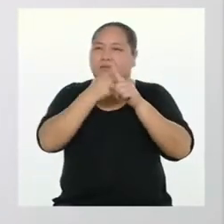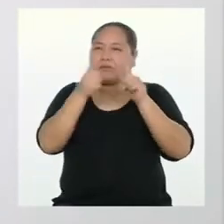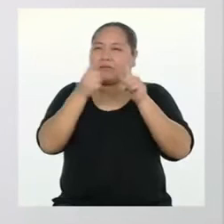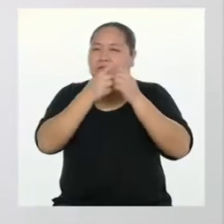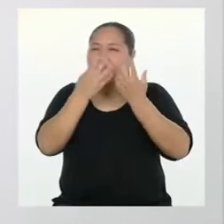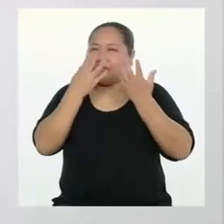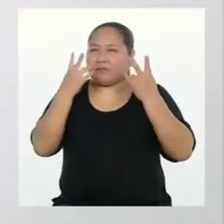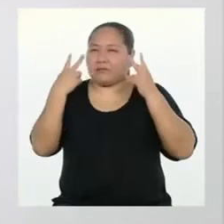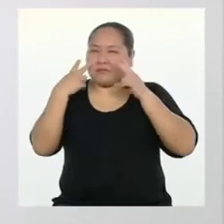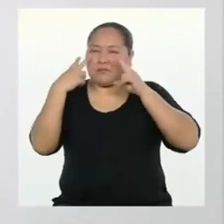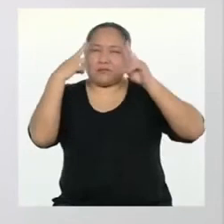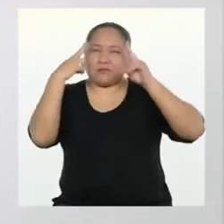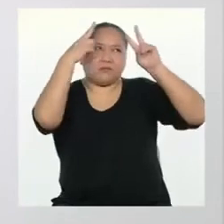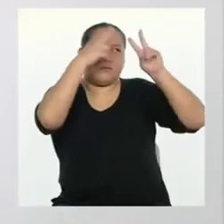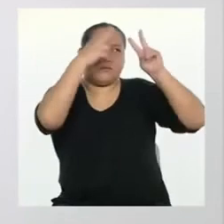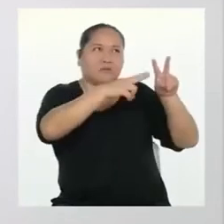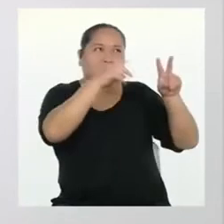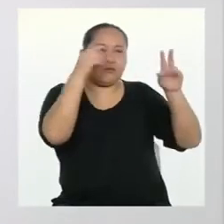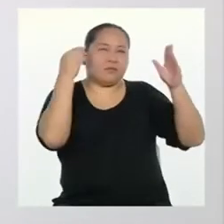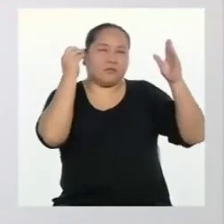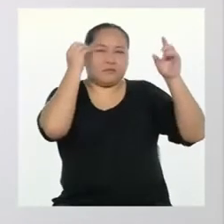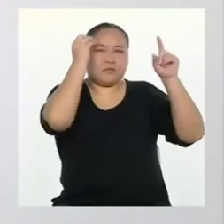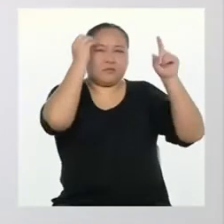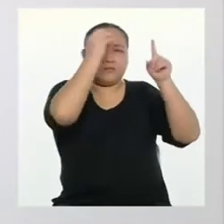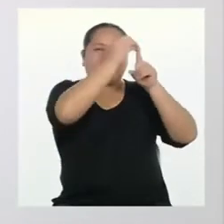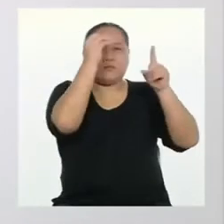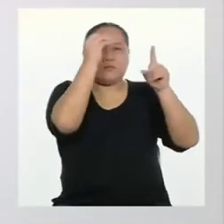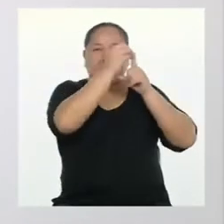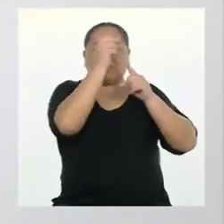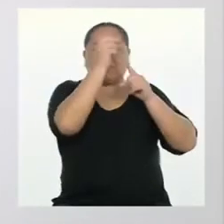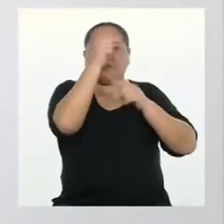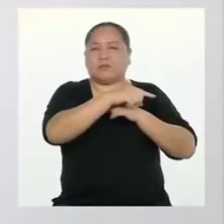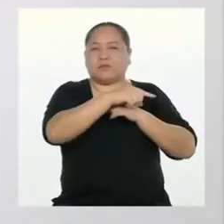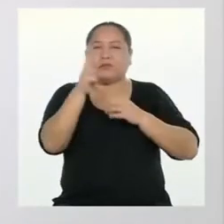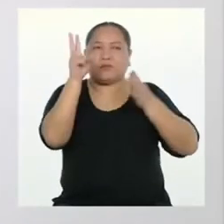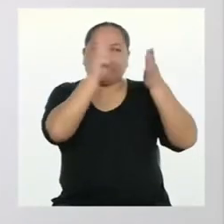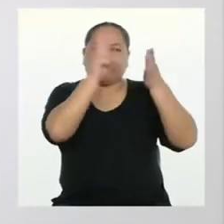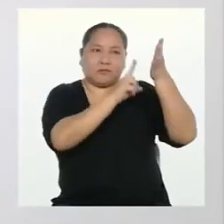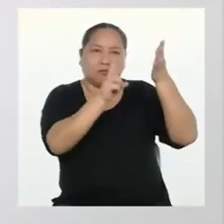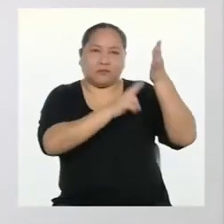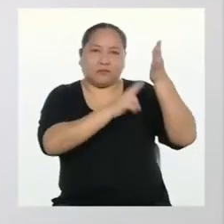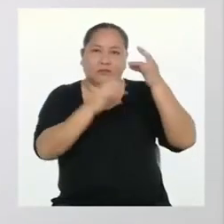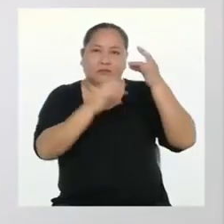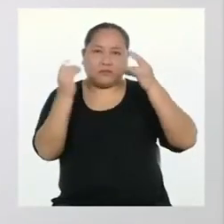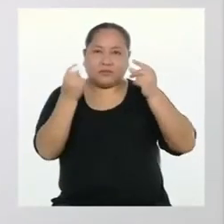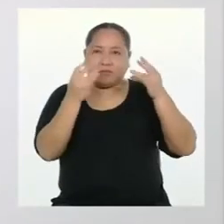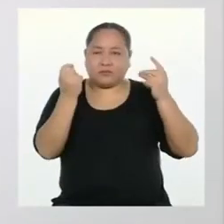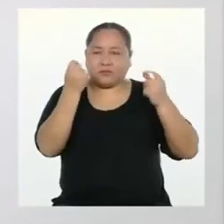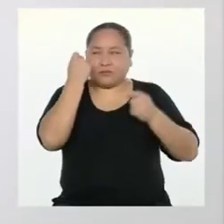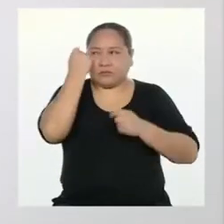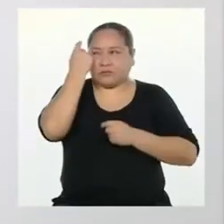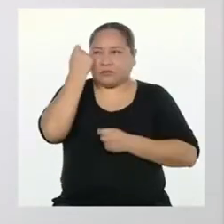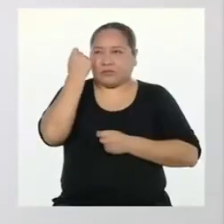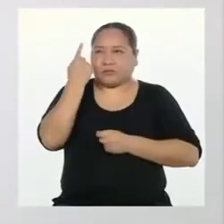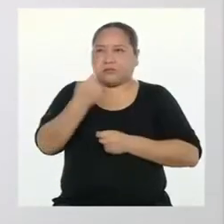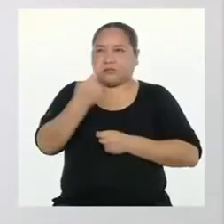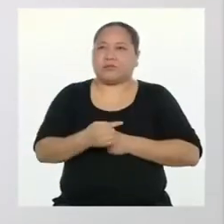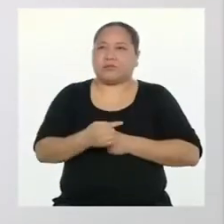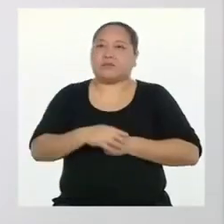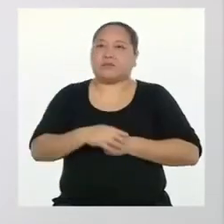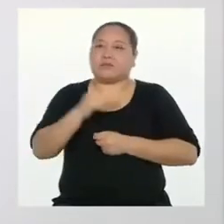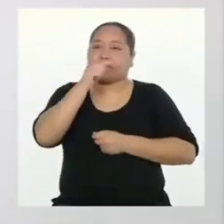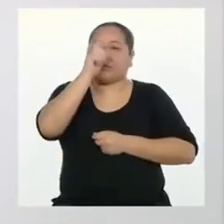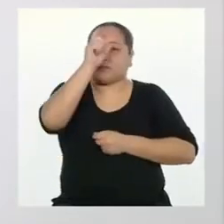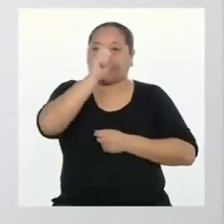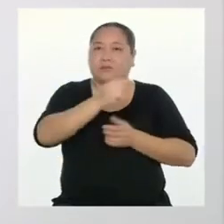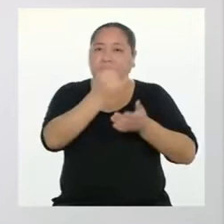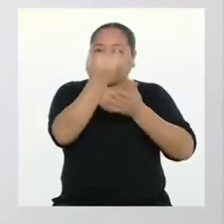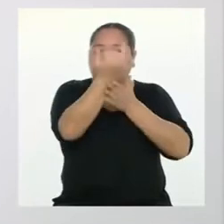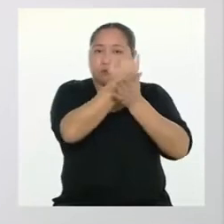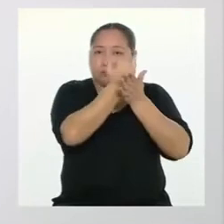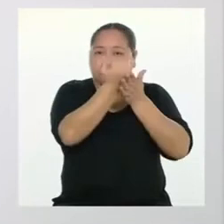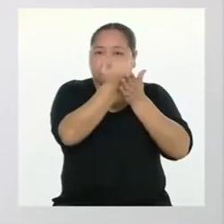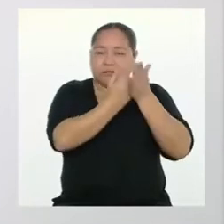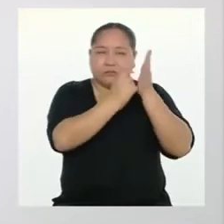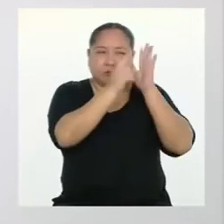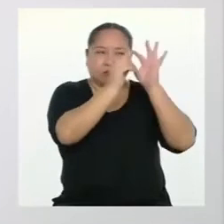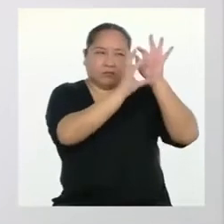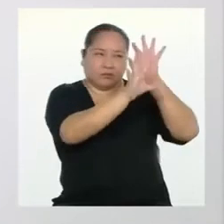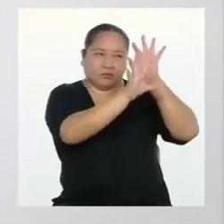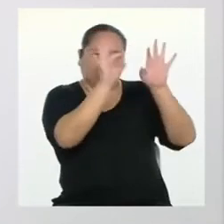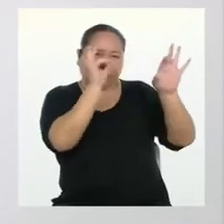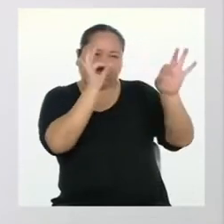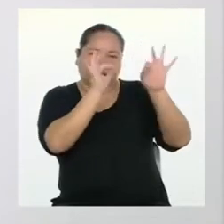visuales. Están destinados a ser leídos y comprendidos ágilmente. Quien diseña un afiche,